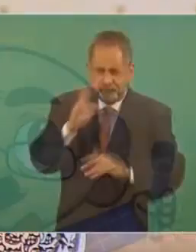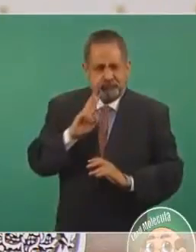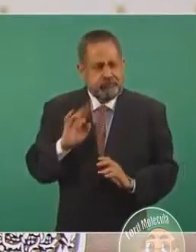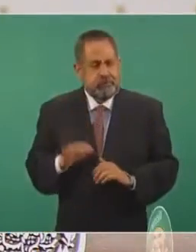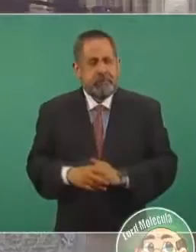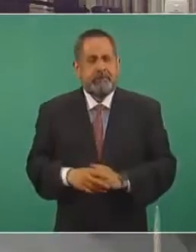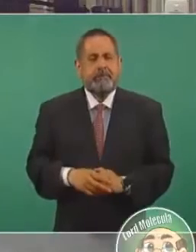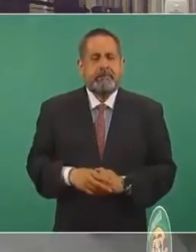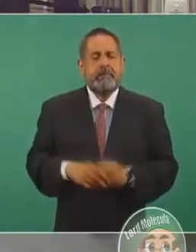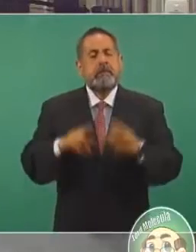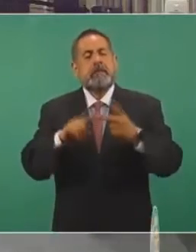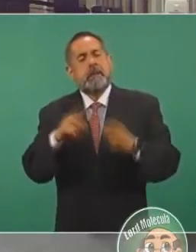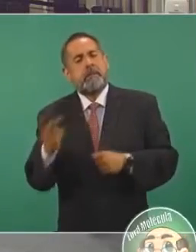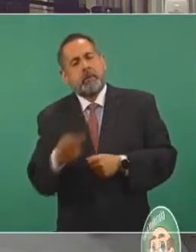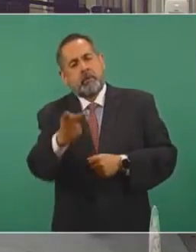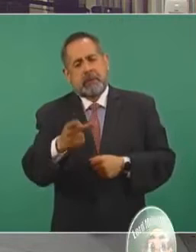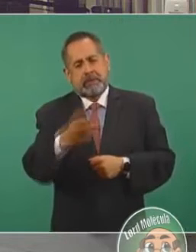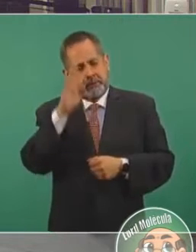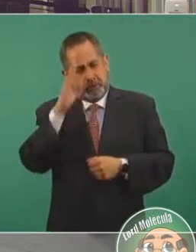Mi primera pregunta, señor presidente.